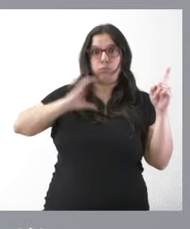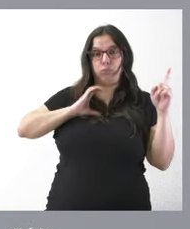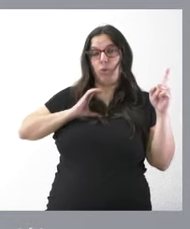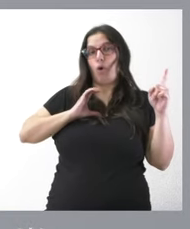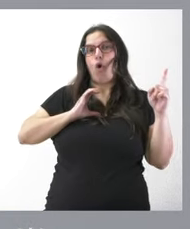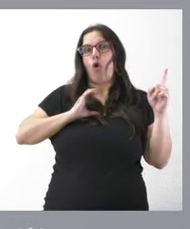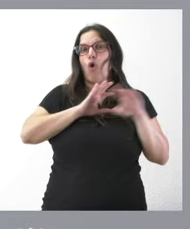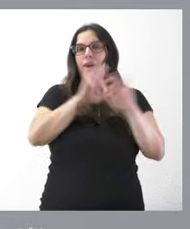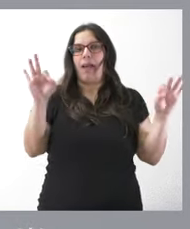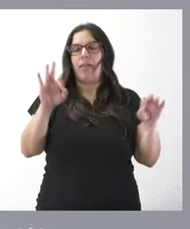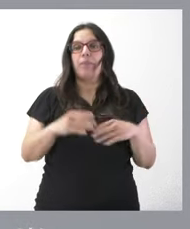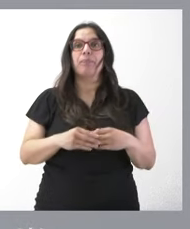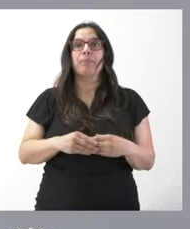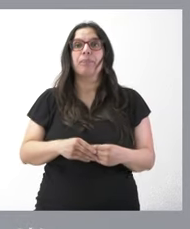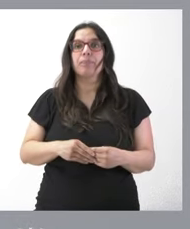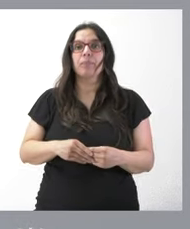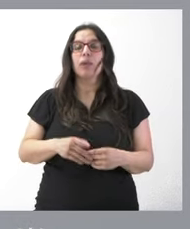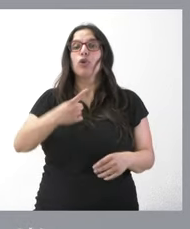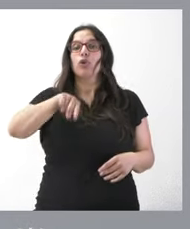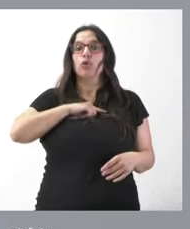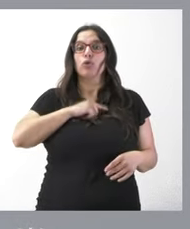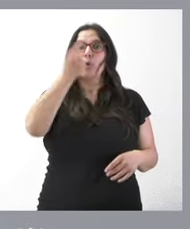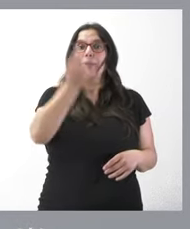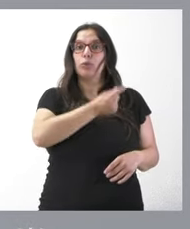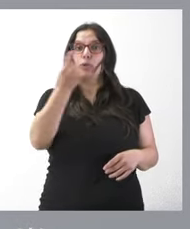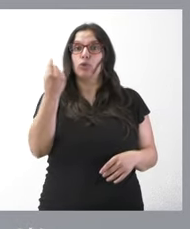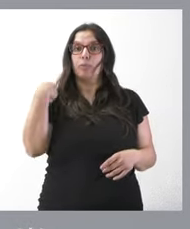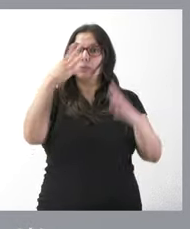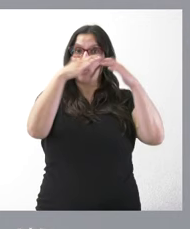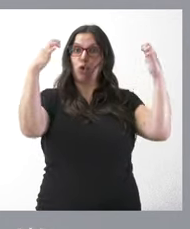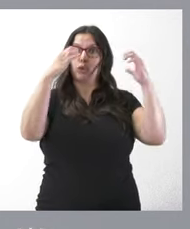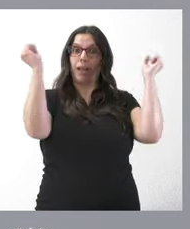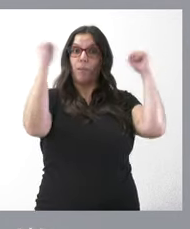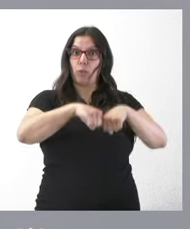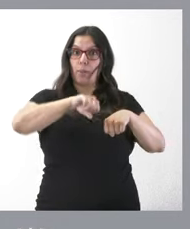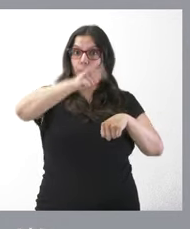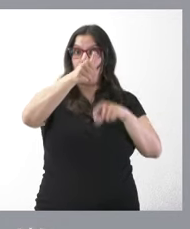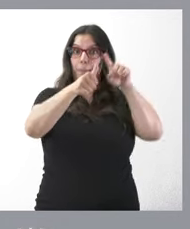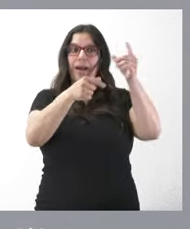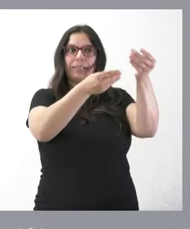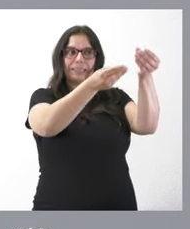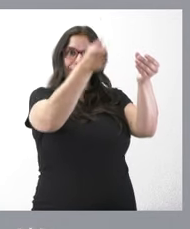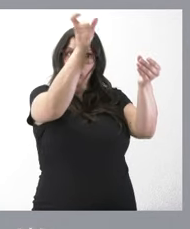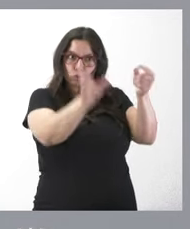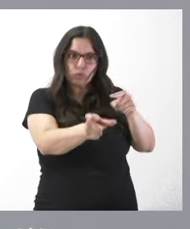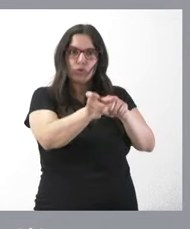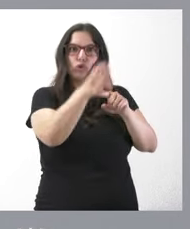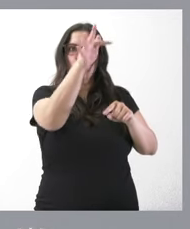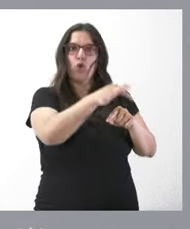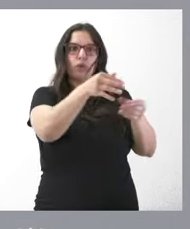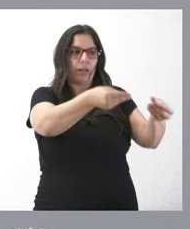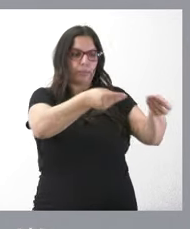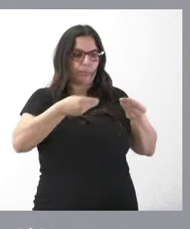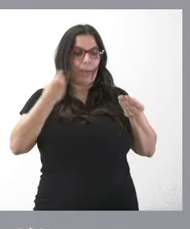estamos disponiendo de lo que las cortes aprobaron como el presupuesto de la comunidad y por tanto en relación con lo que es la garantía de lo que el gobierno